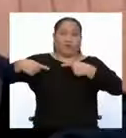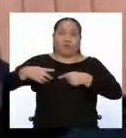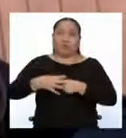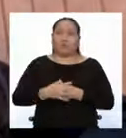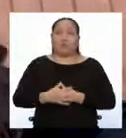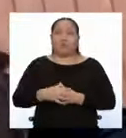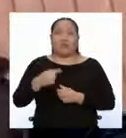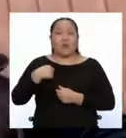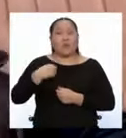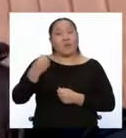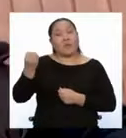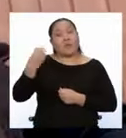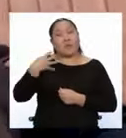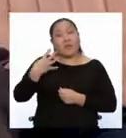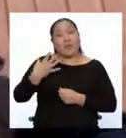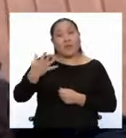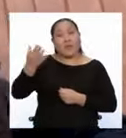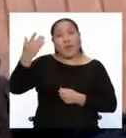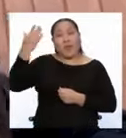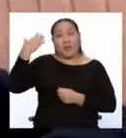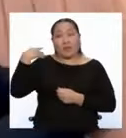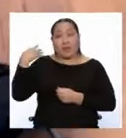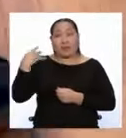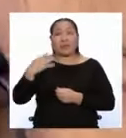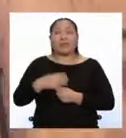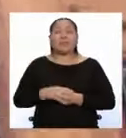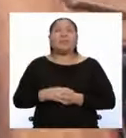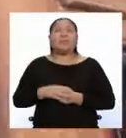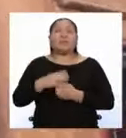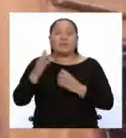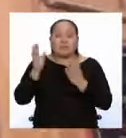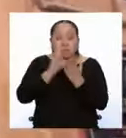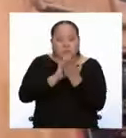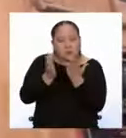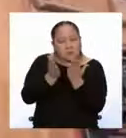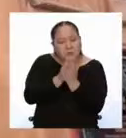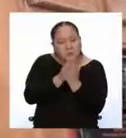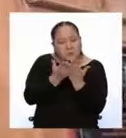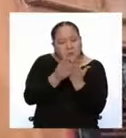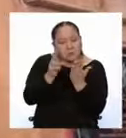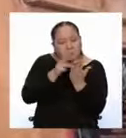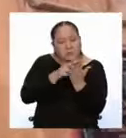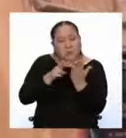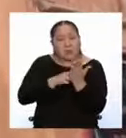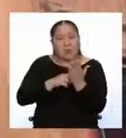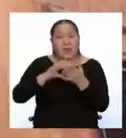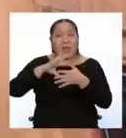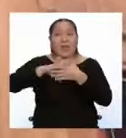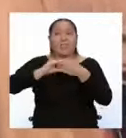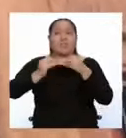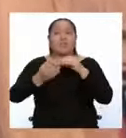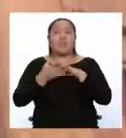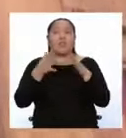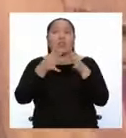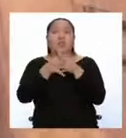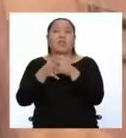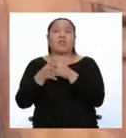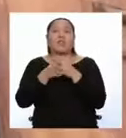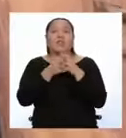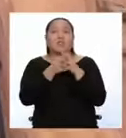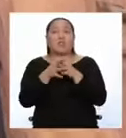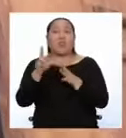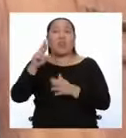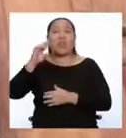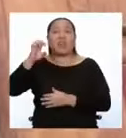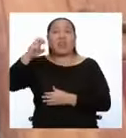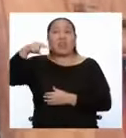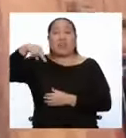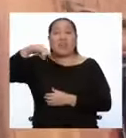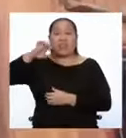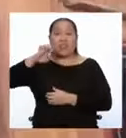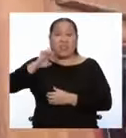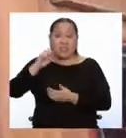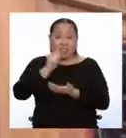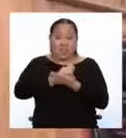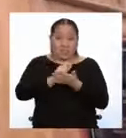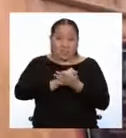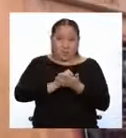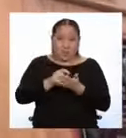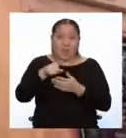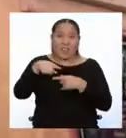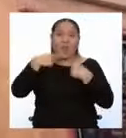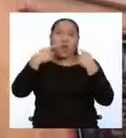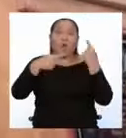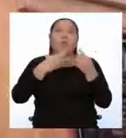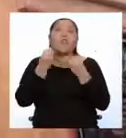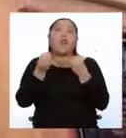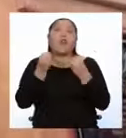recomendaron el libro La Historia de los Estados Unidos, de René Raymond. Ahí te contarán con más detalle cómo es que se fue formando esta gran potencia mundial.